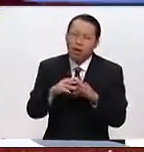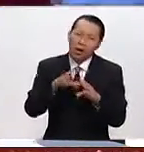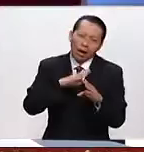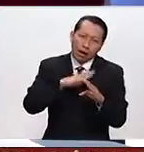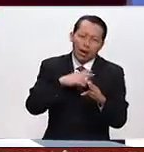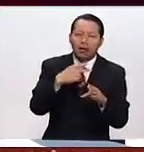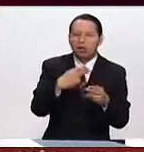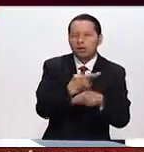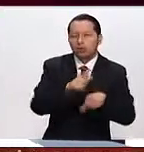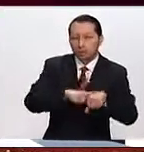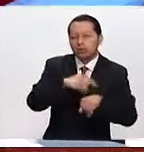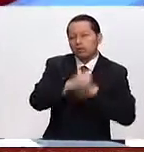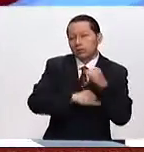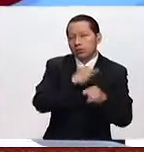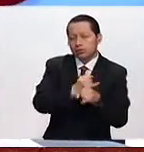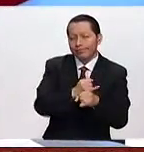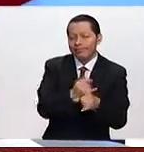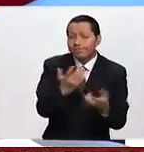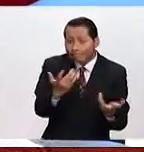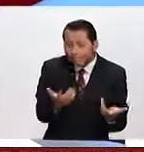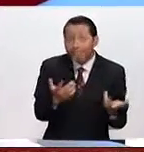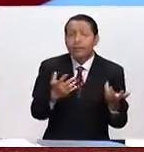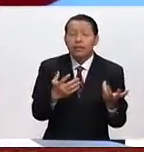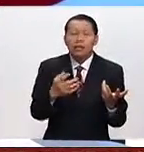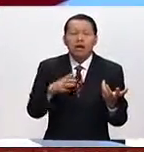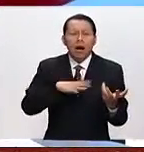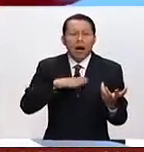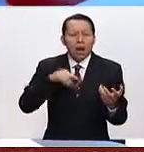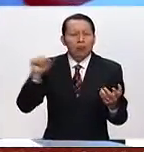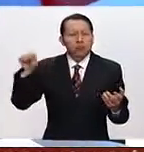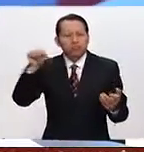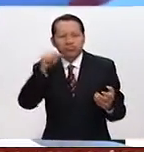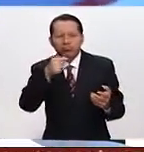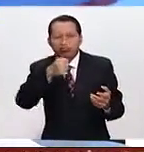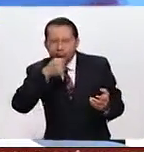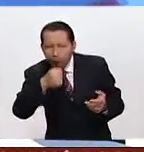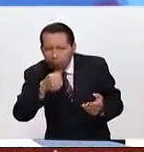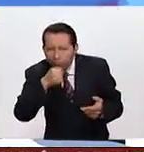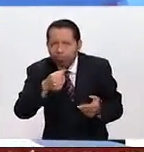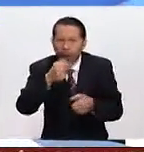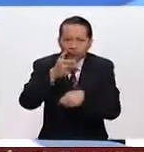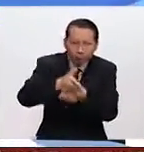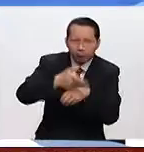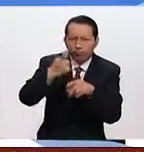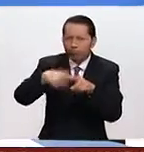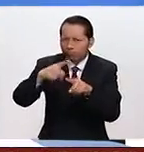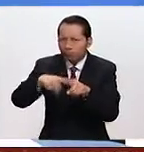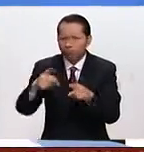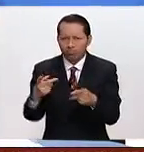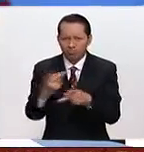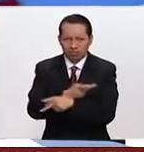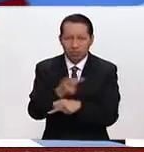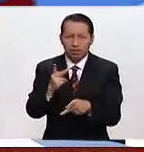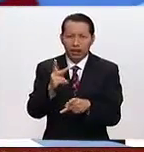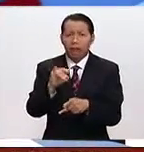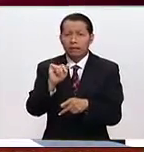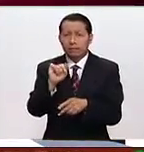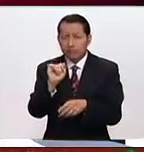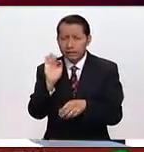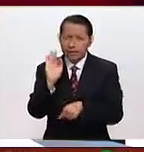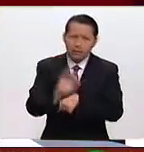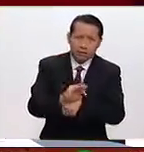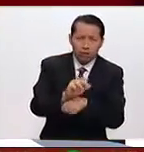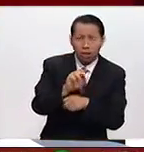internacional. ¿Cómo se están comportando los medios de comunicación? ¿Cómo se está comportando a favor o en contra de Donald